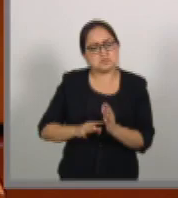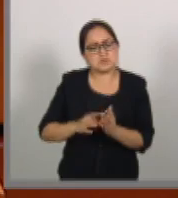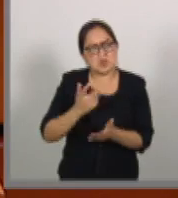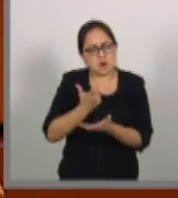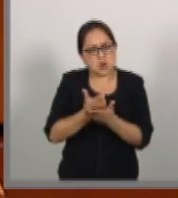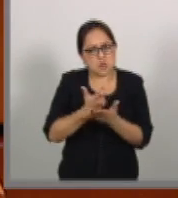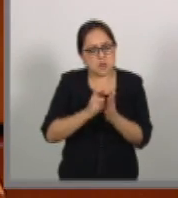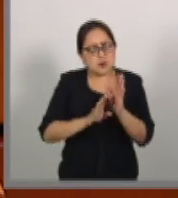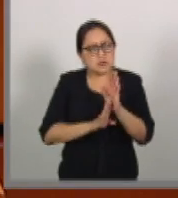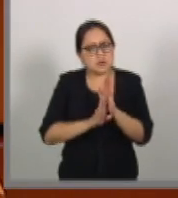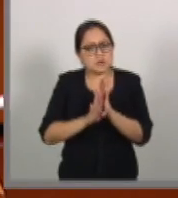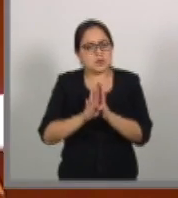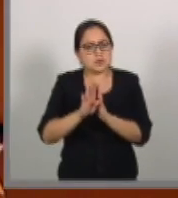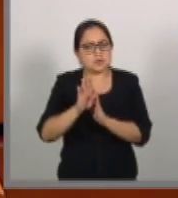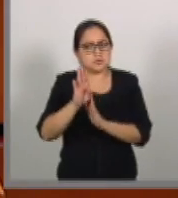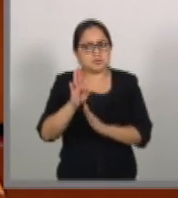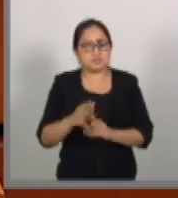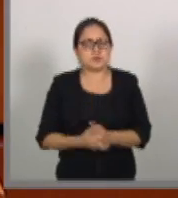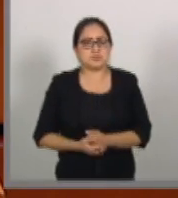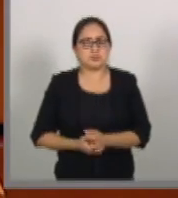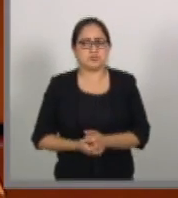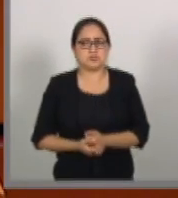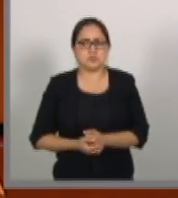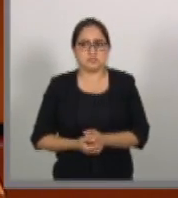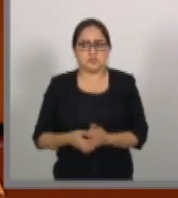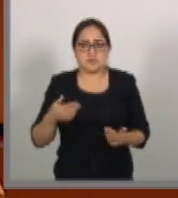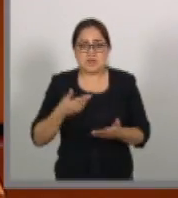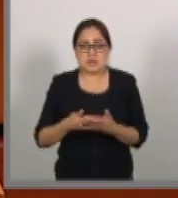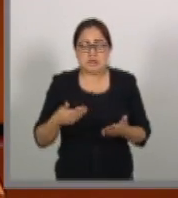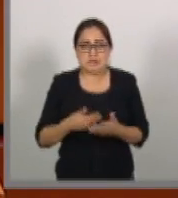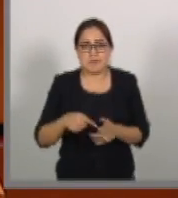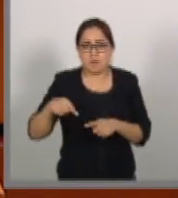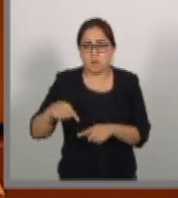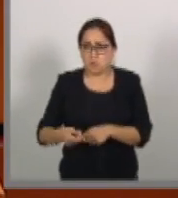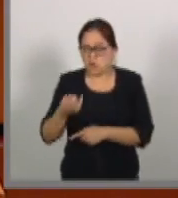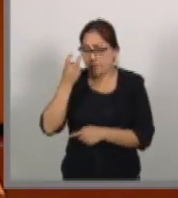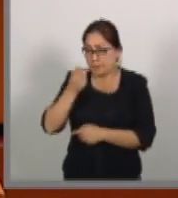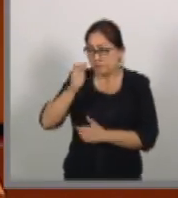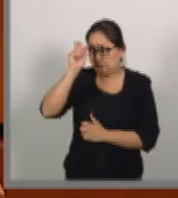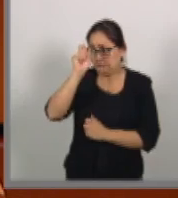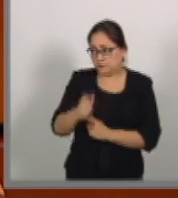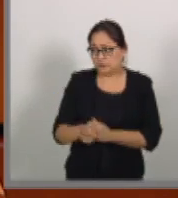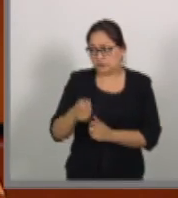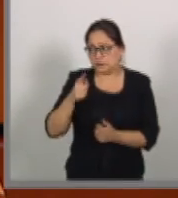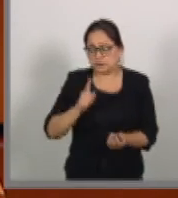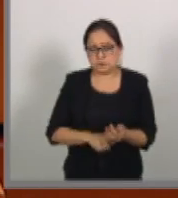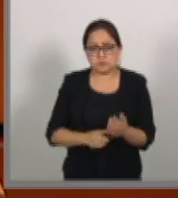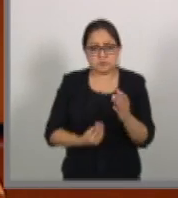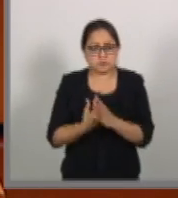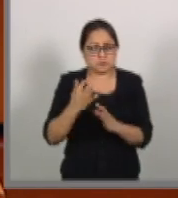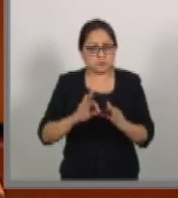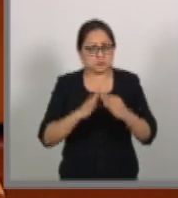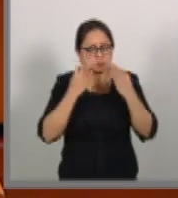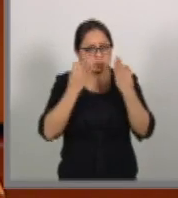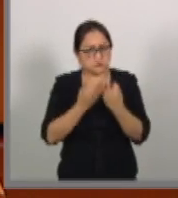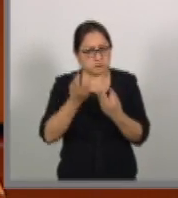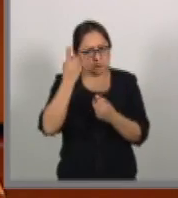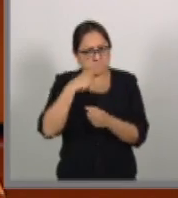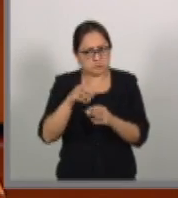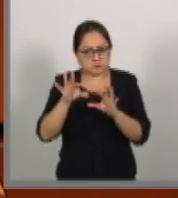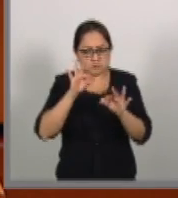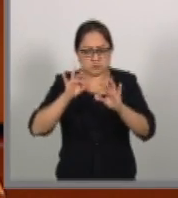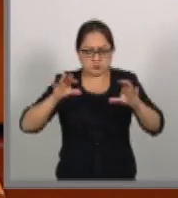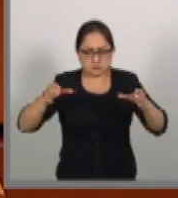económico. Esto se ha convertido en una cuna de nuevos mecanismos de integración